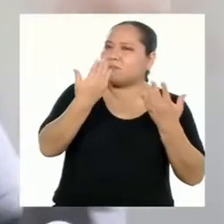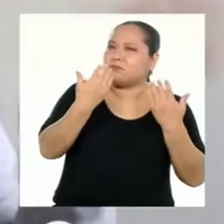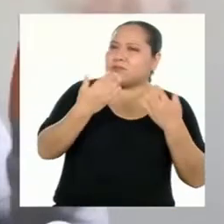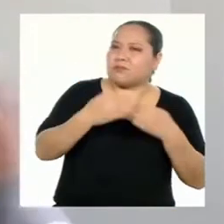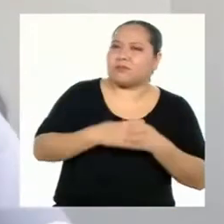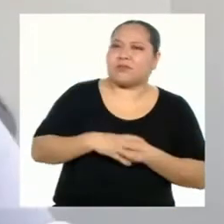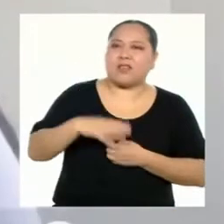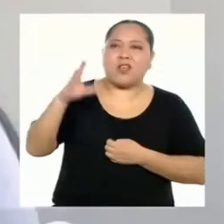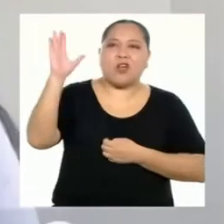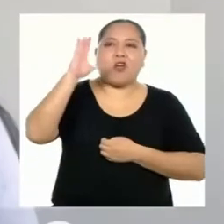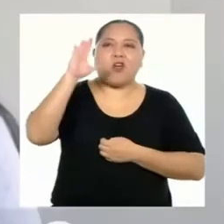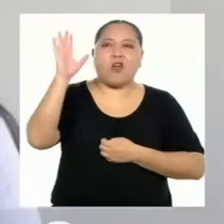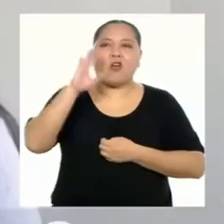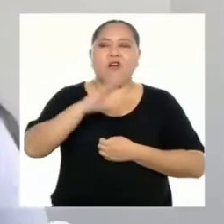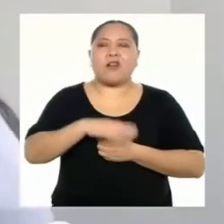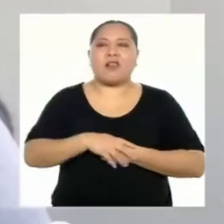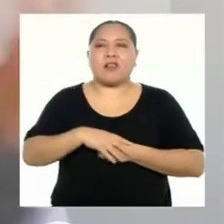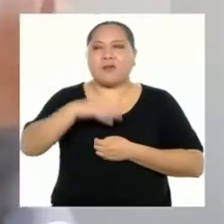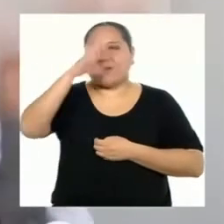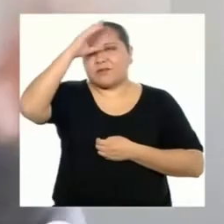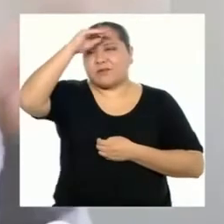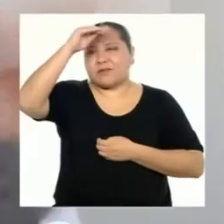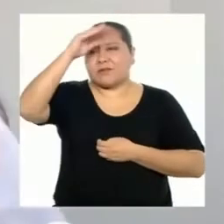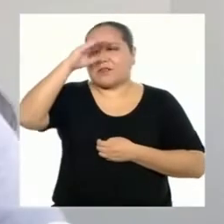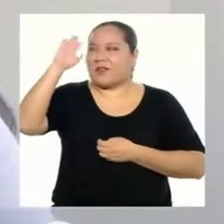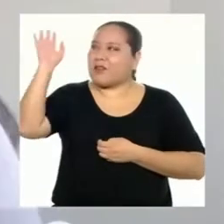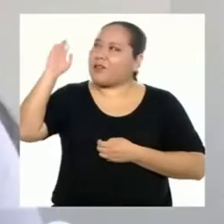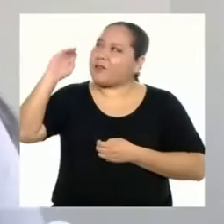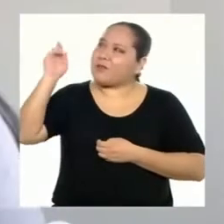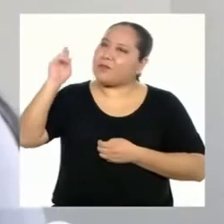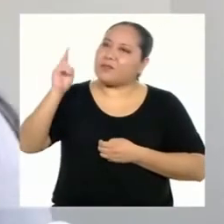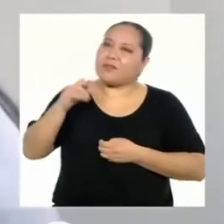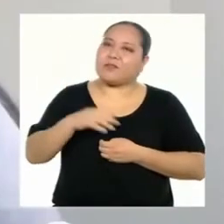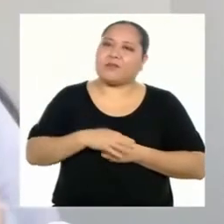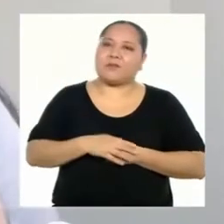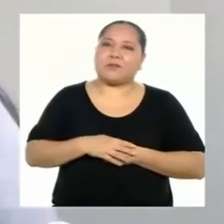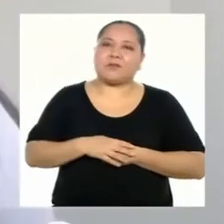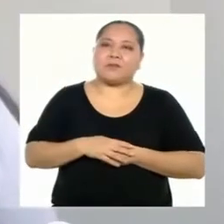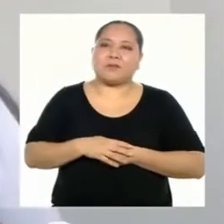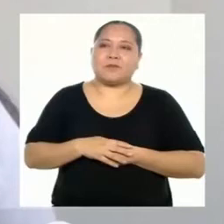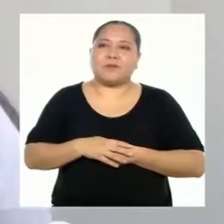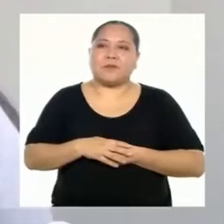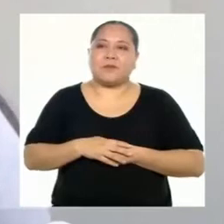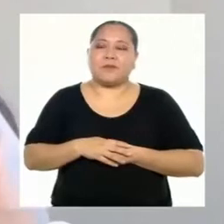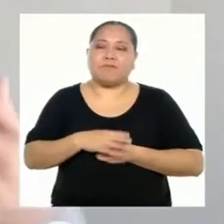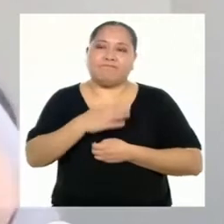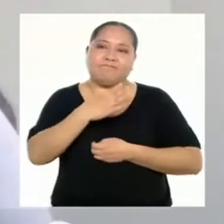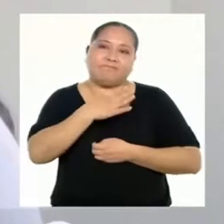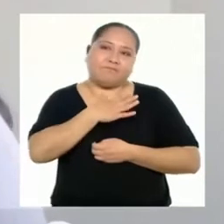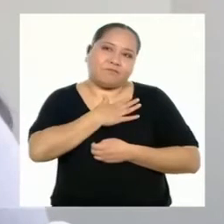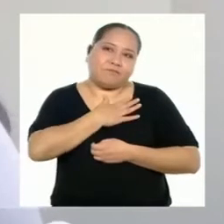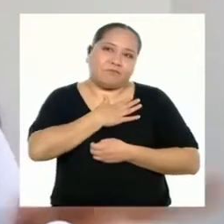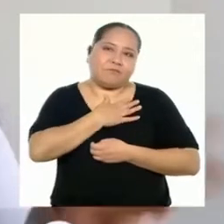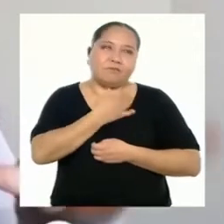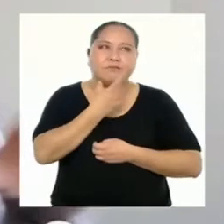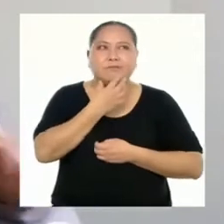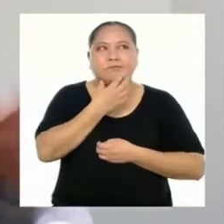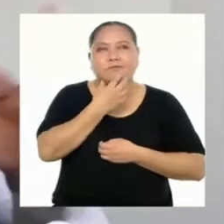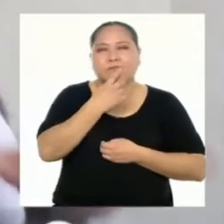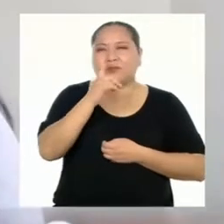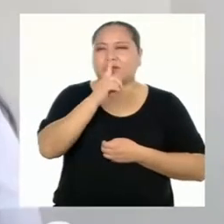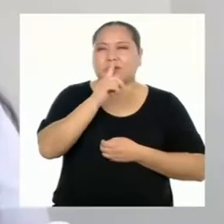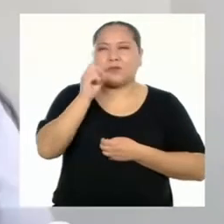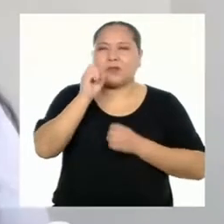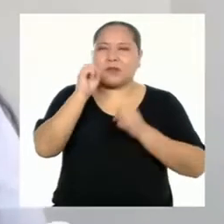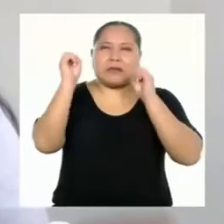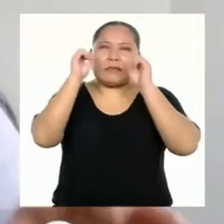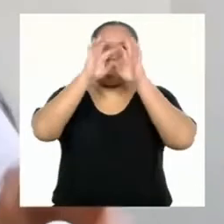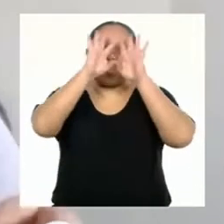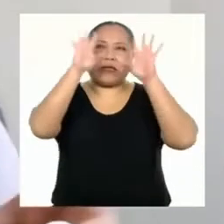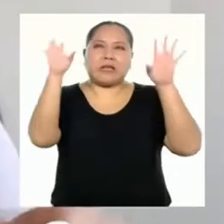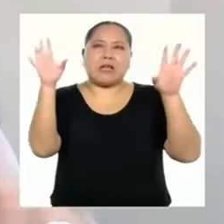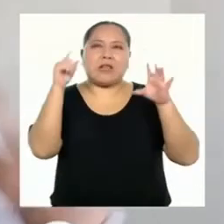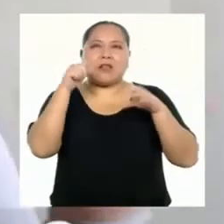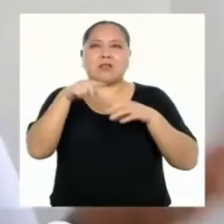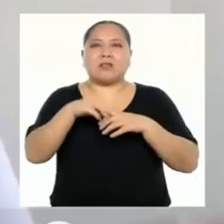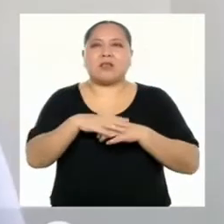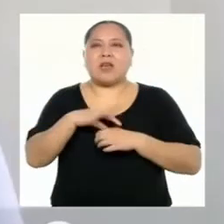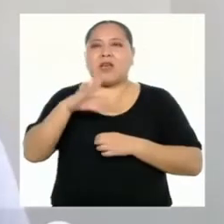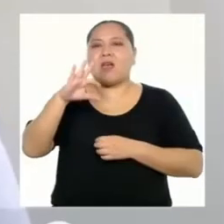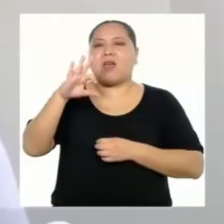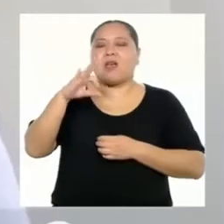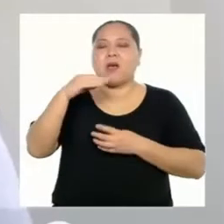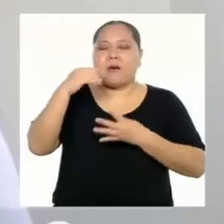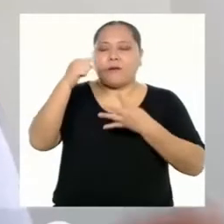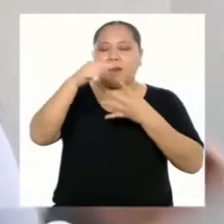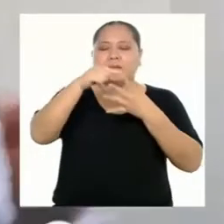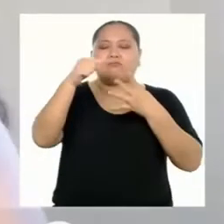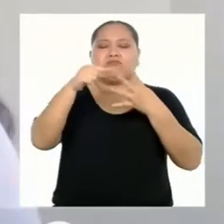Hola, chicas, chicos. Hola, profesora Aira. En mi caso, más bien, no me quedó tan claro lo de las fases